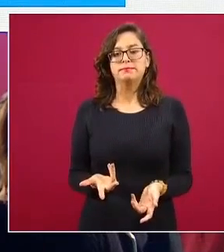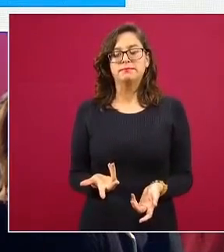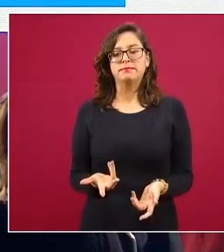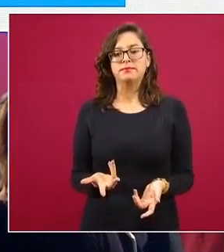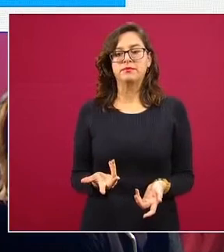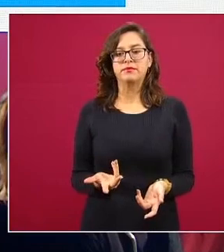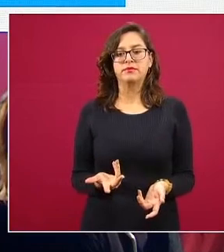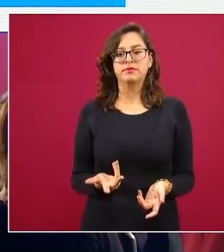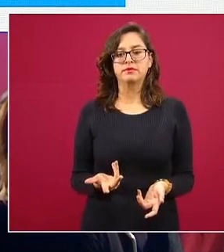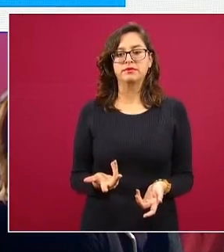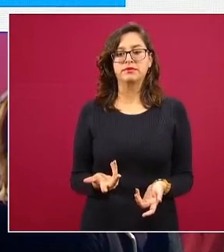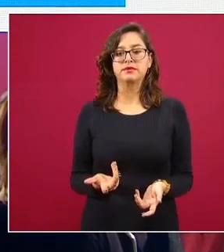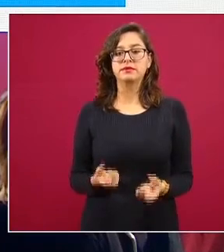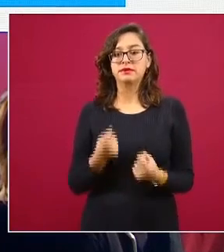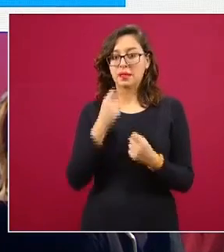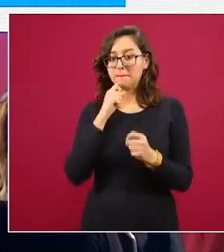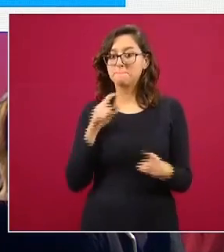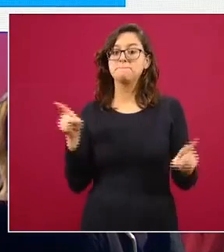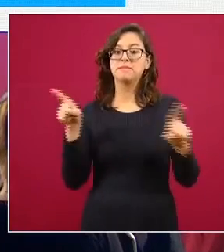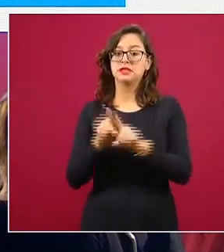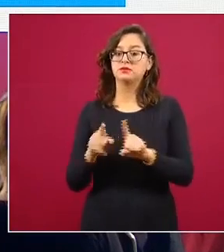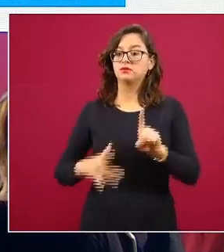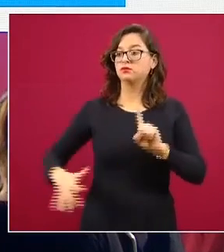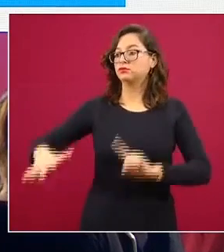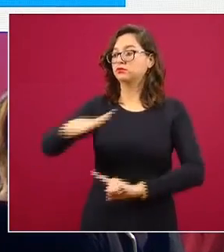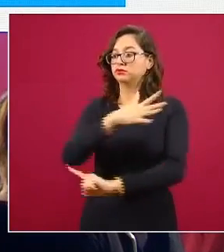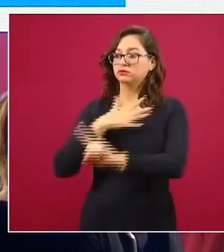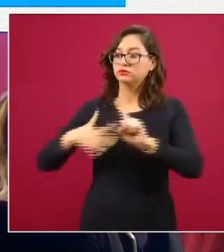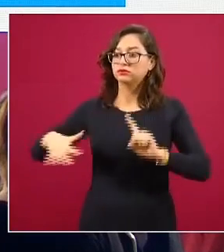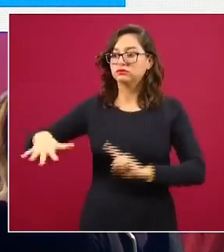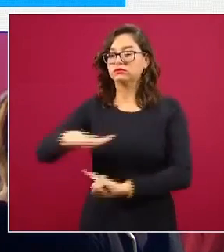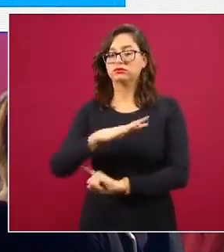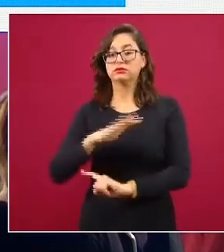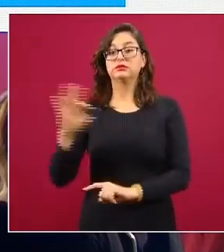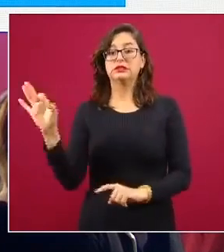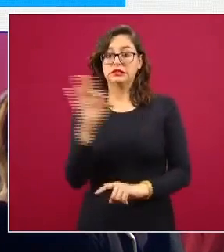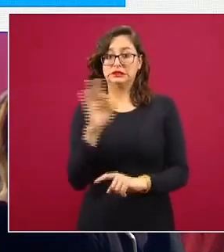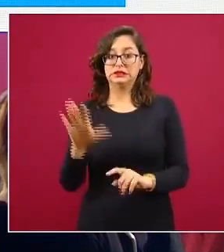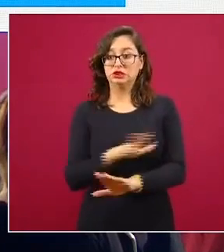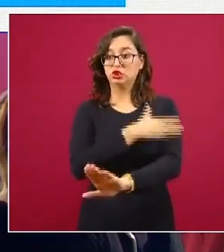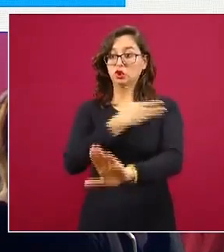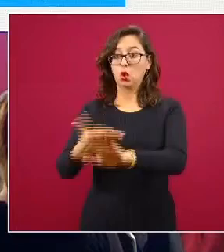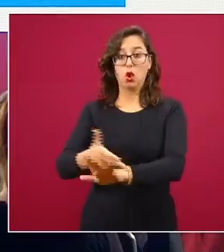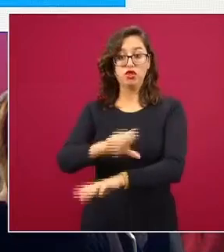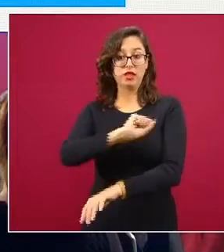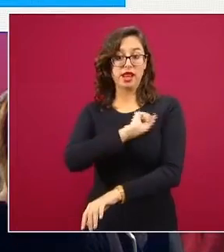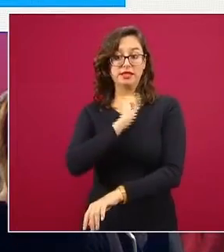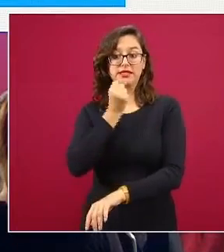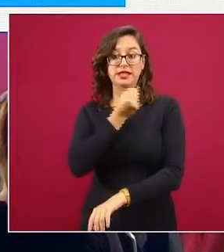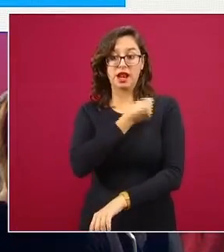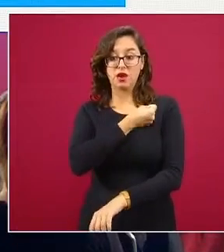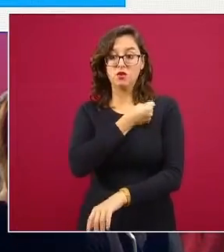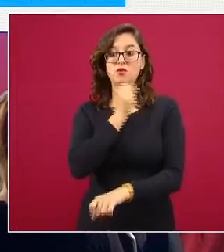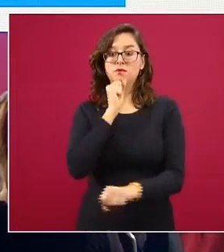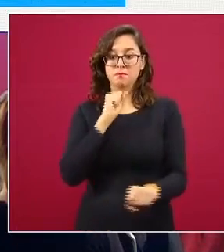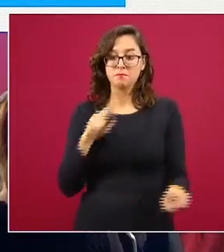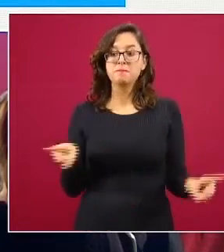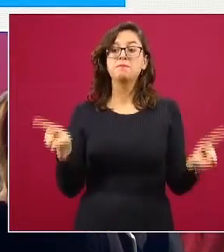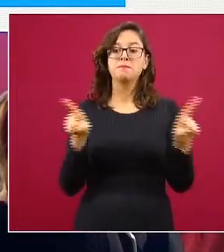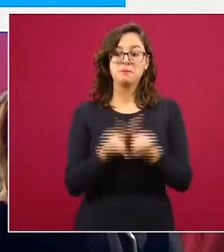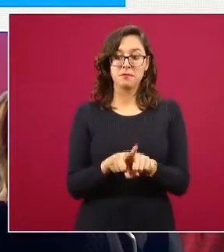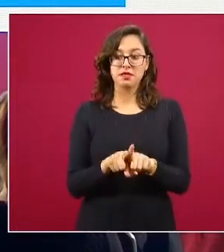las determinantes sociales y ambientales que puedan afectar la salud del individuo y obviamente